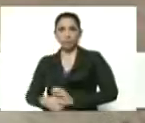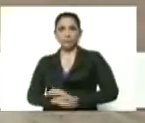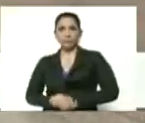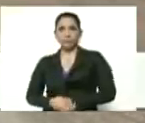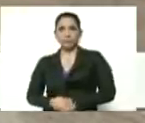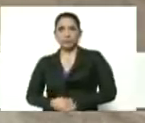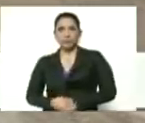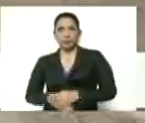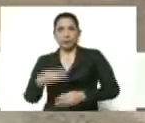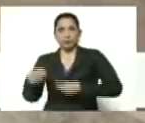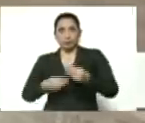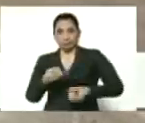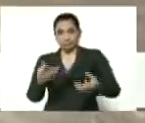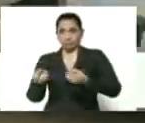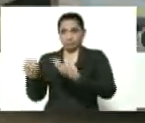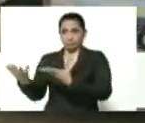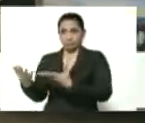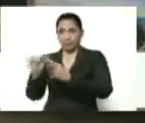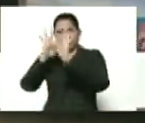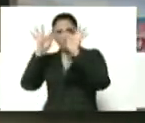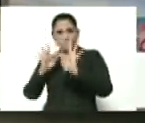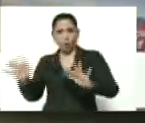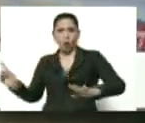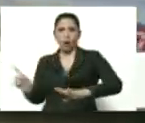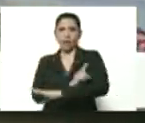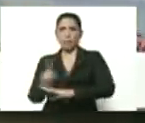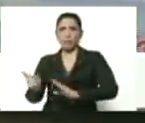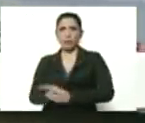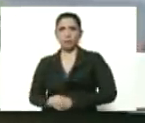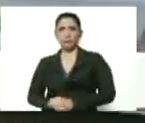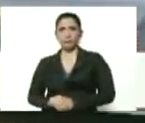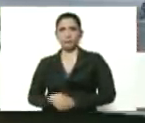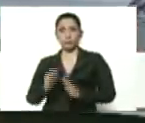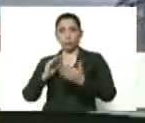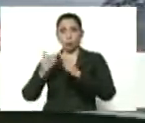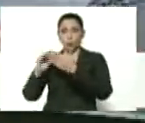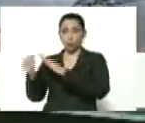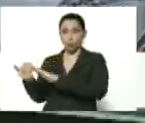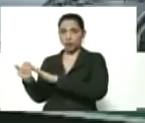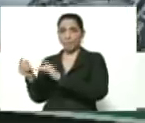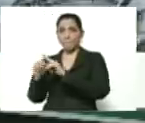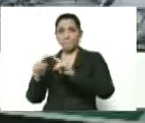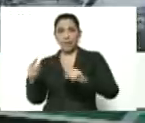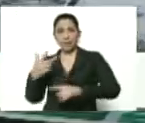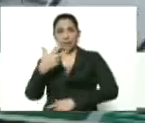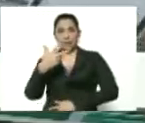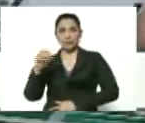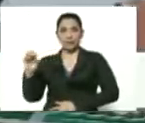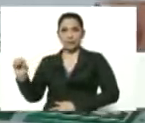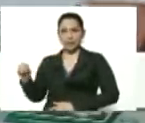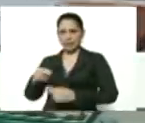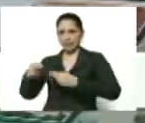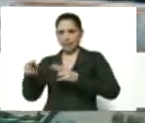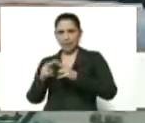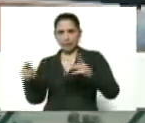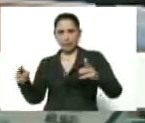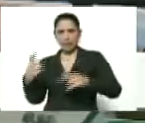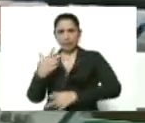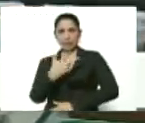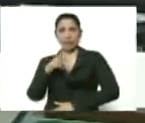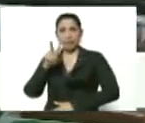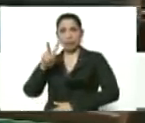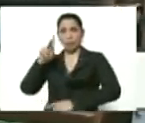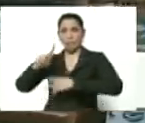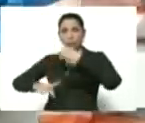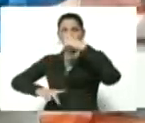haciendo entrega de manera inmediata y directa a la comuna de Chiriguare, para 300 hectáreas, para 72 productores.